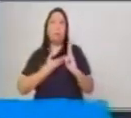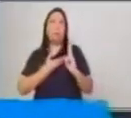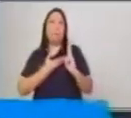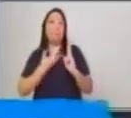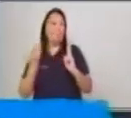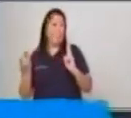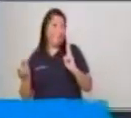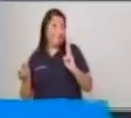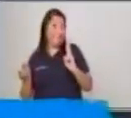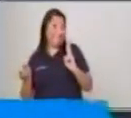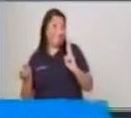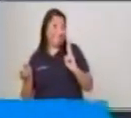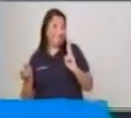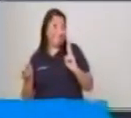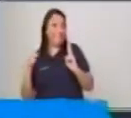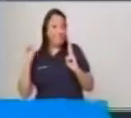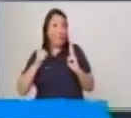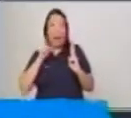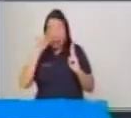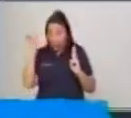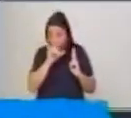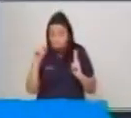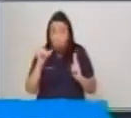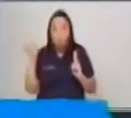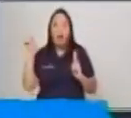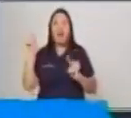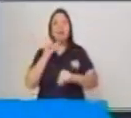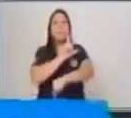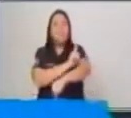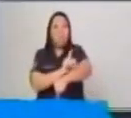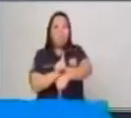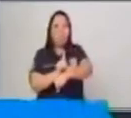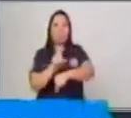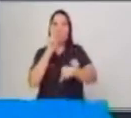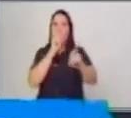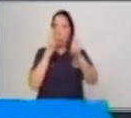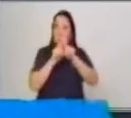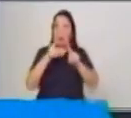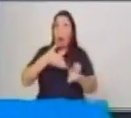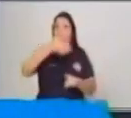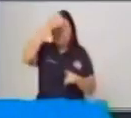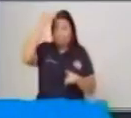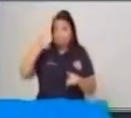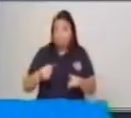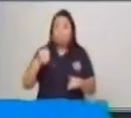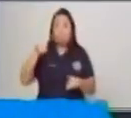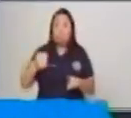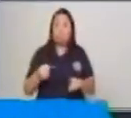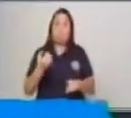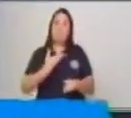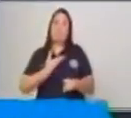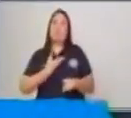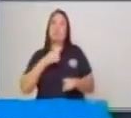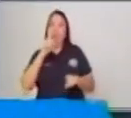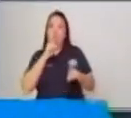ahorita tenemos que clasificar esta narración en una de estos tres tipos, ¿cuál sería?